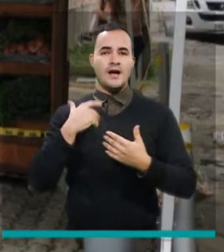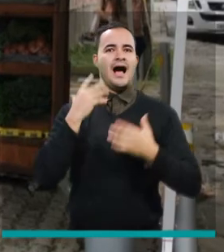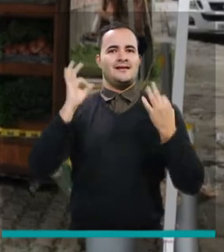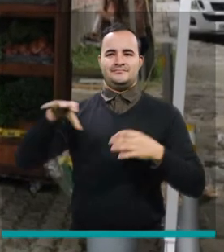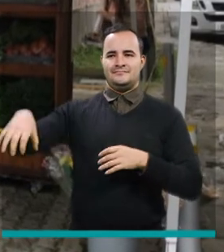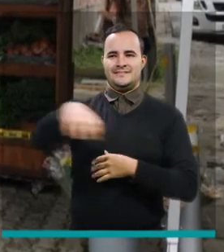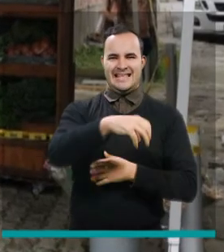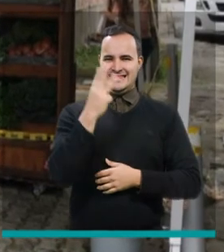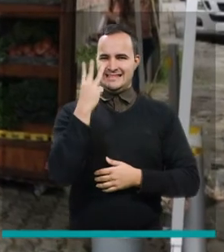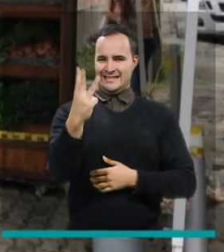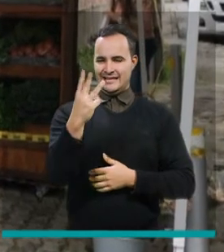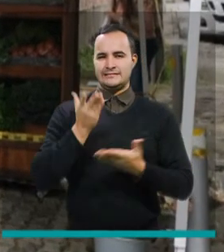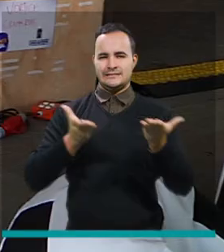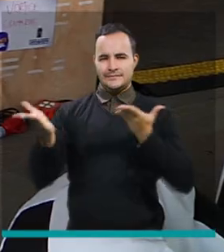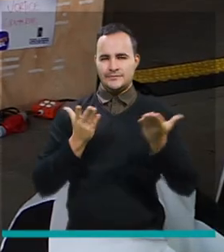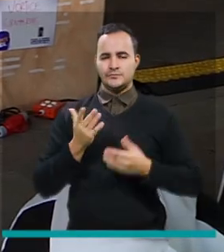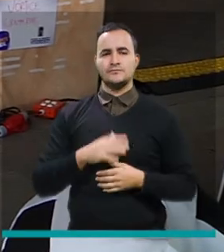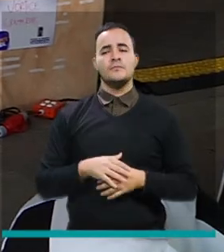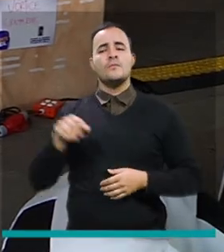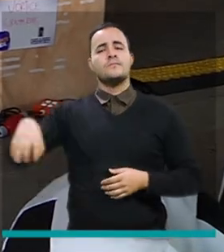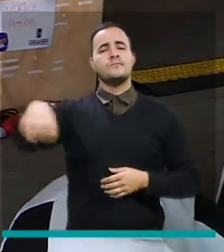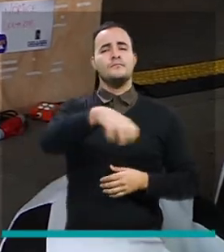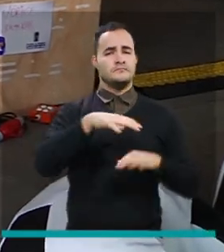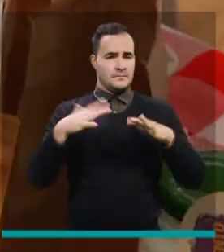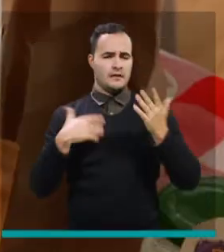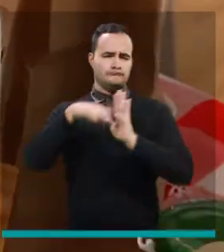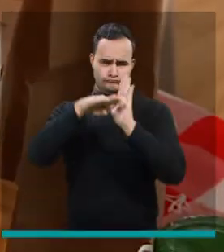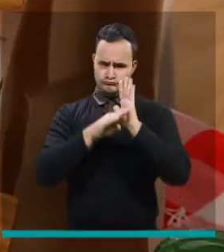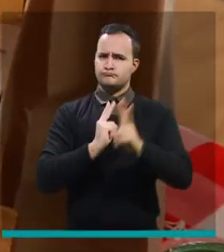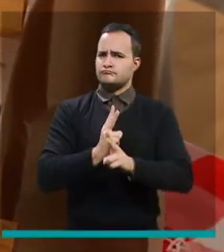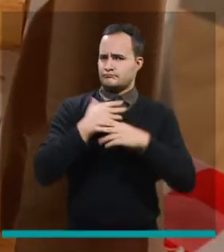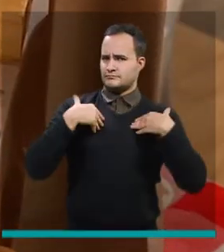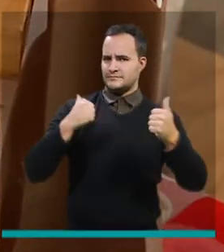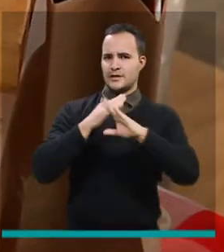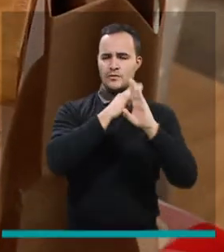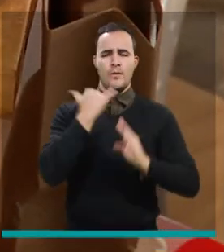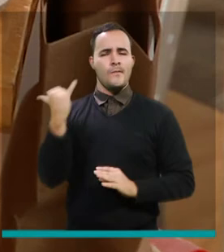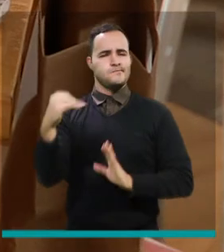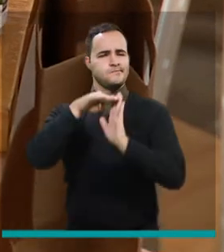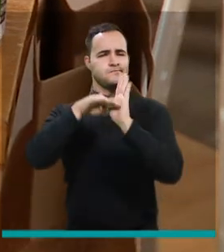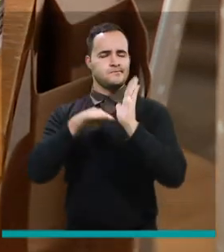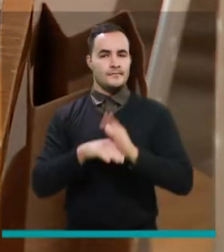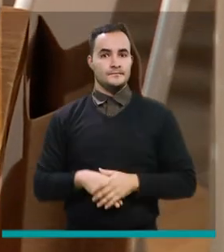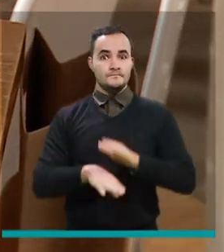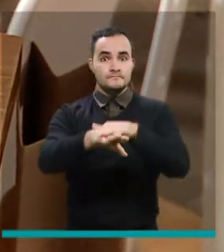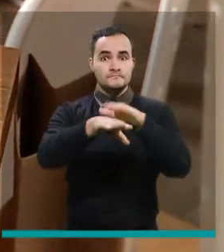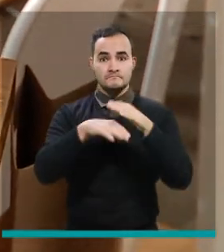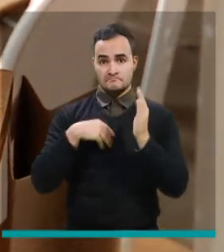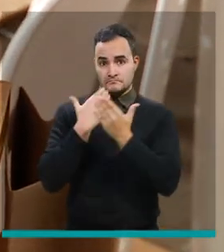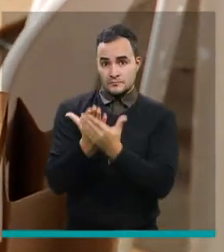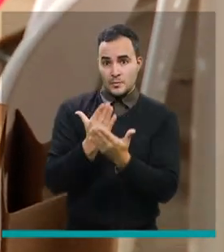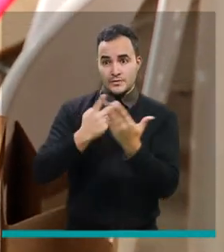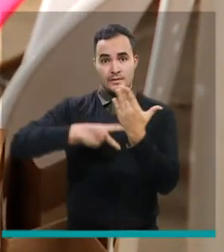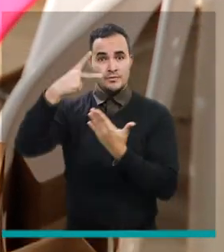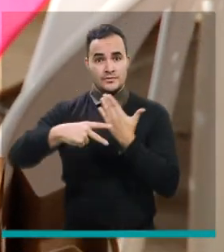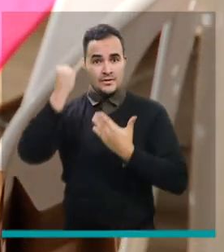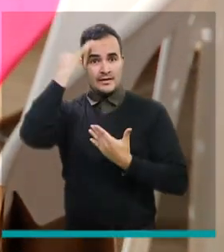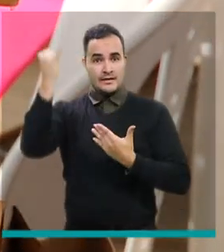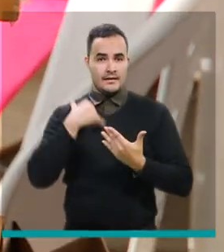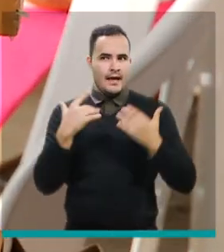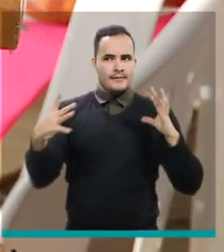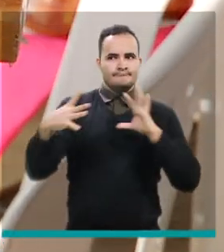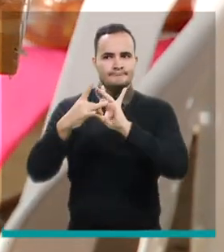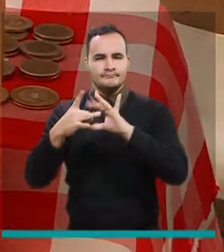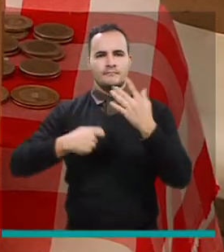estaciones de servicio de la ciudad allí se contará con los protocolos de bioseguridad esta estrategia que busca generar nuevos